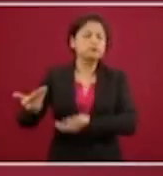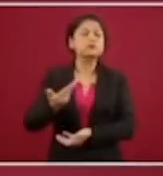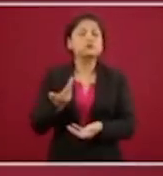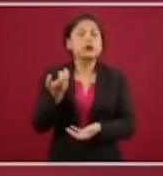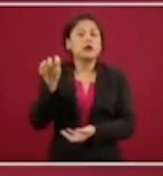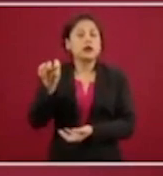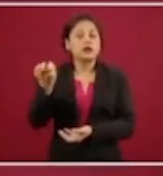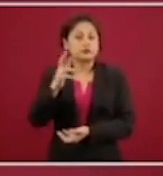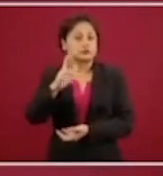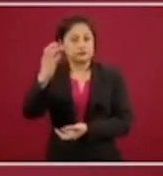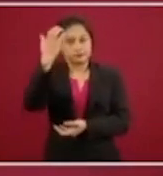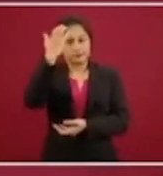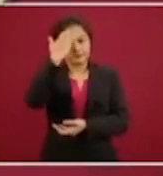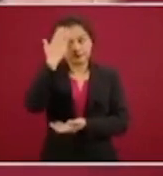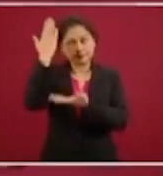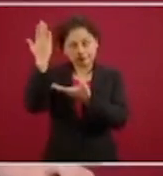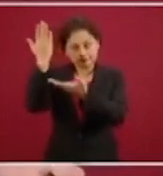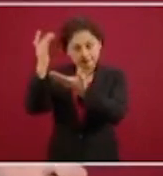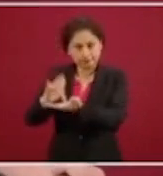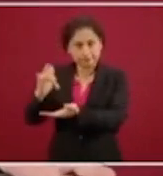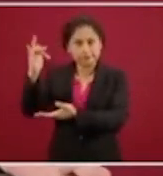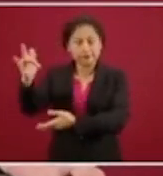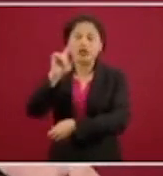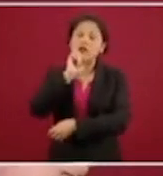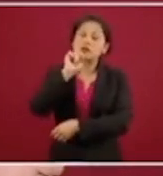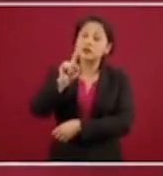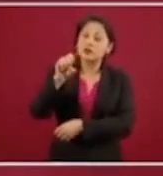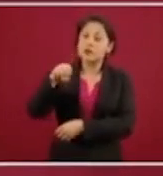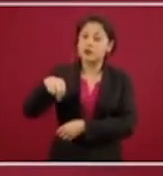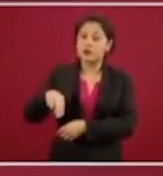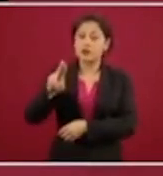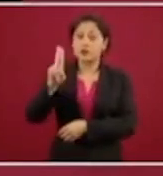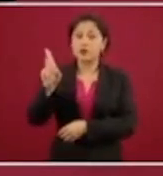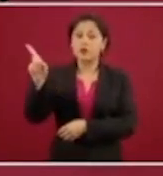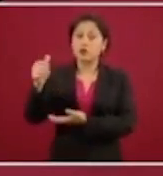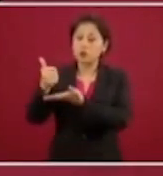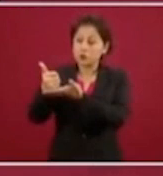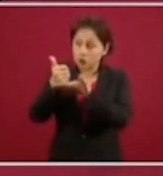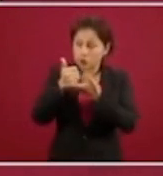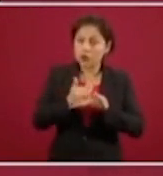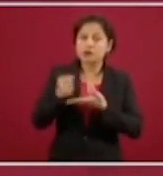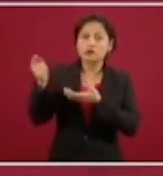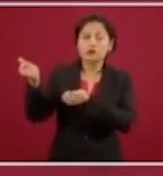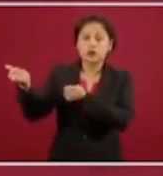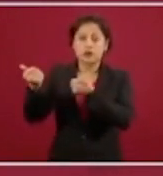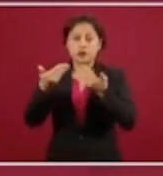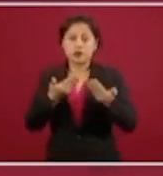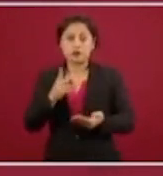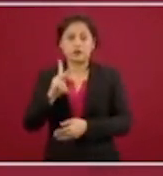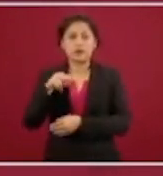que tener, como lo ha sido también de la Organización de las Naciones Unidas, que nos mandó todo un equipo del PNUD